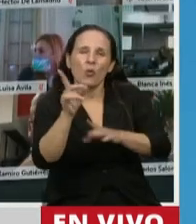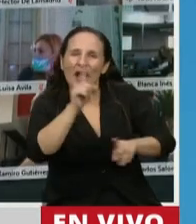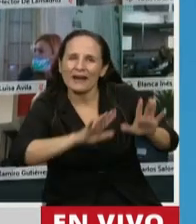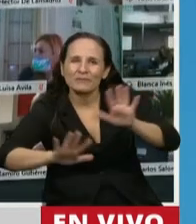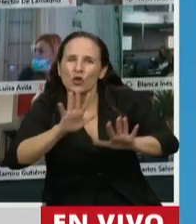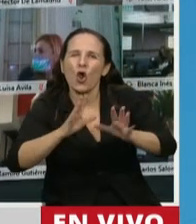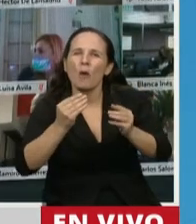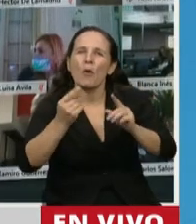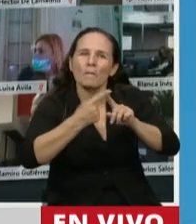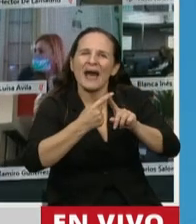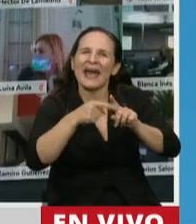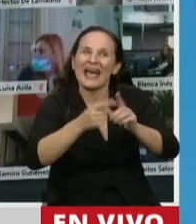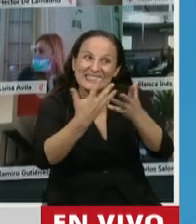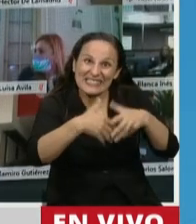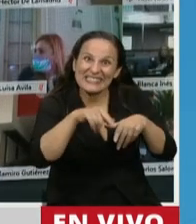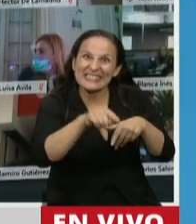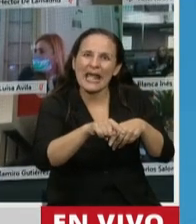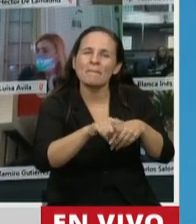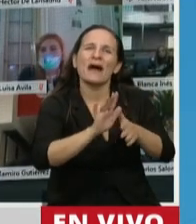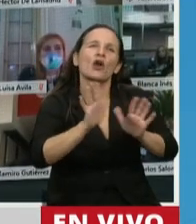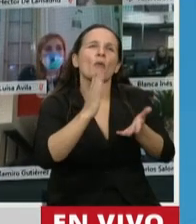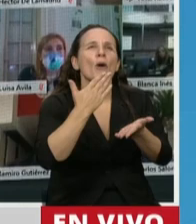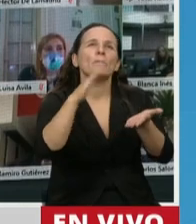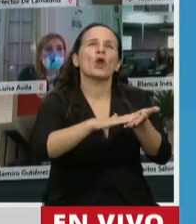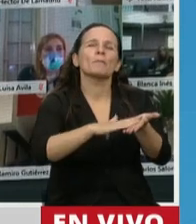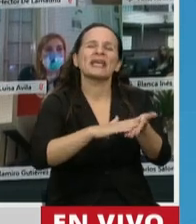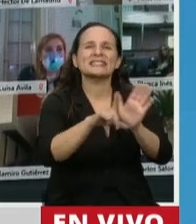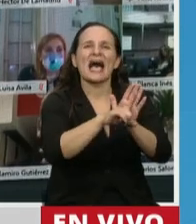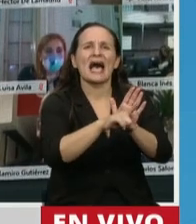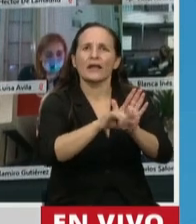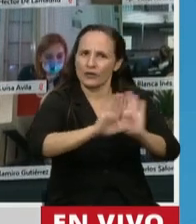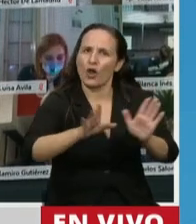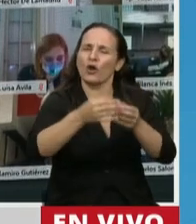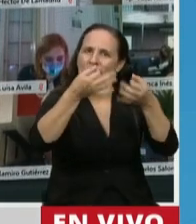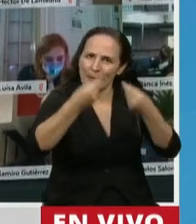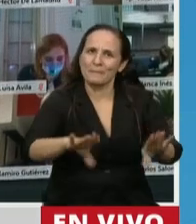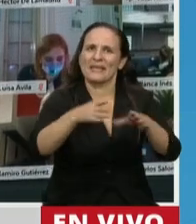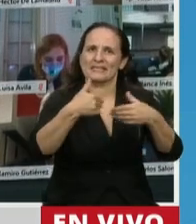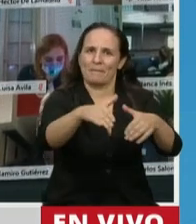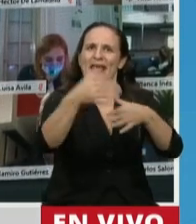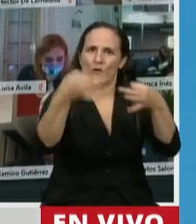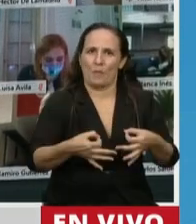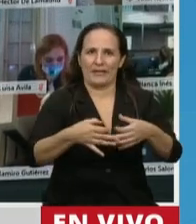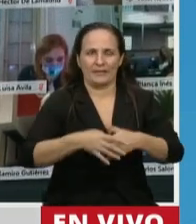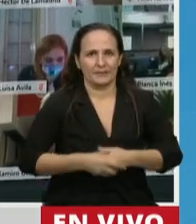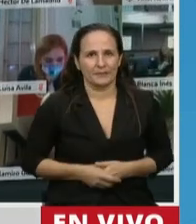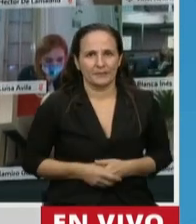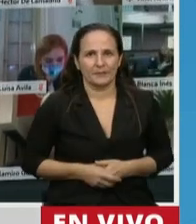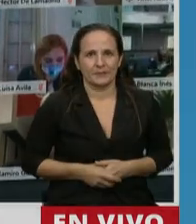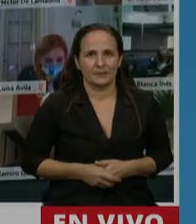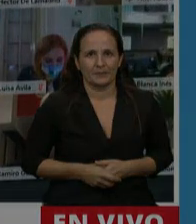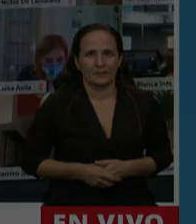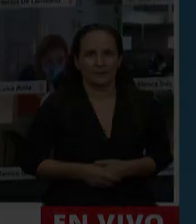para que este sistema no solamente quede en una promesa de papel, sino que sea la realidad. Muchas gracias, Presidente. Gracias,